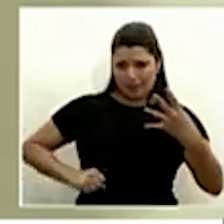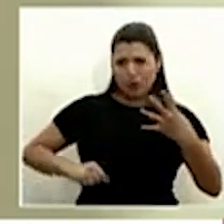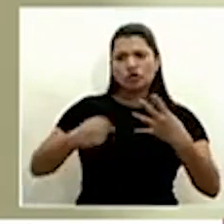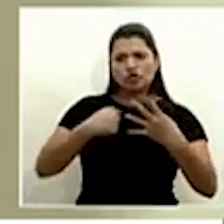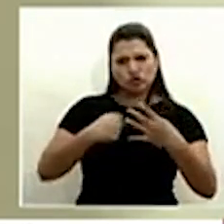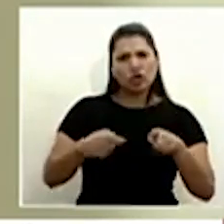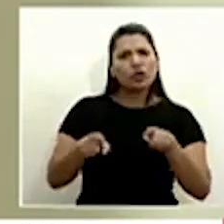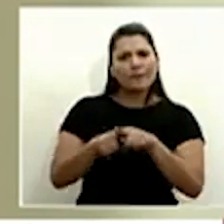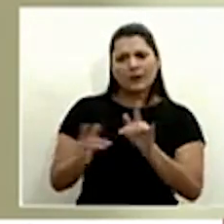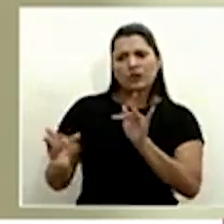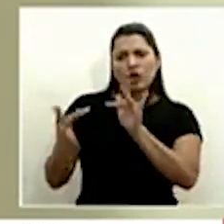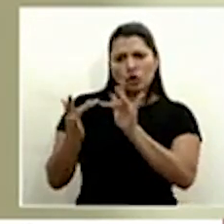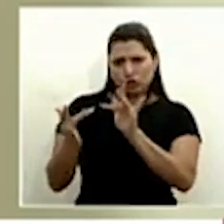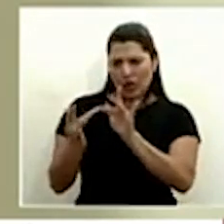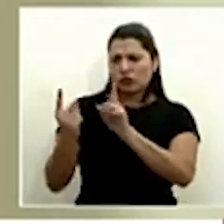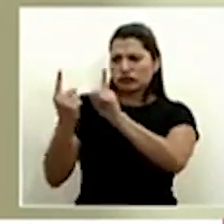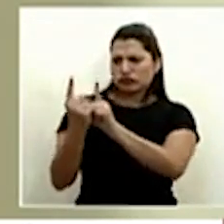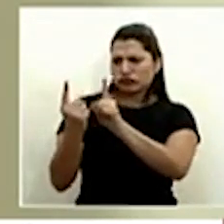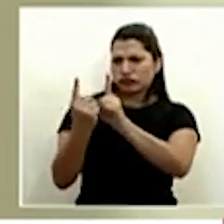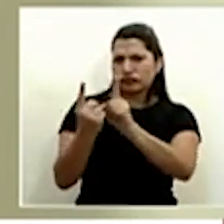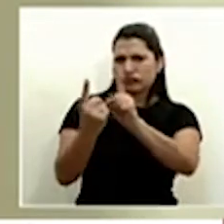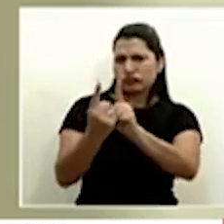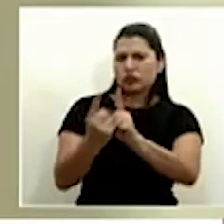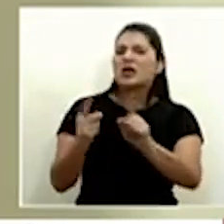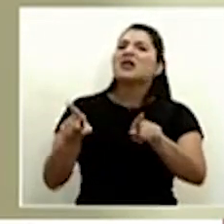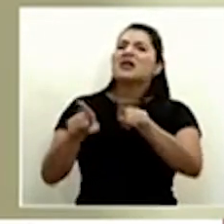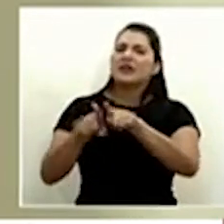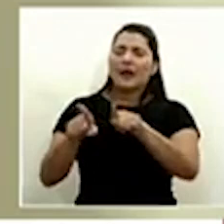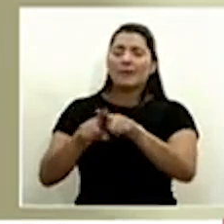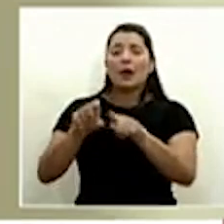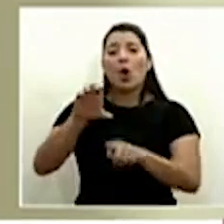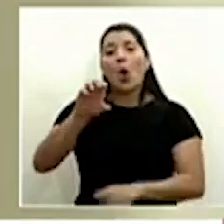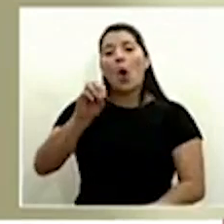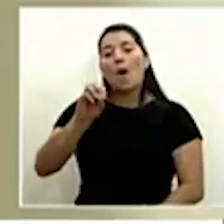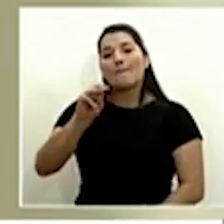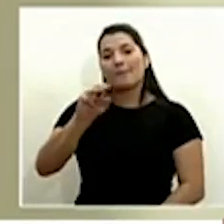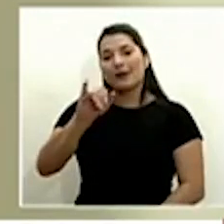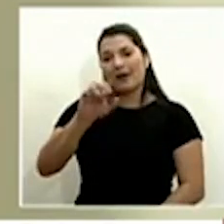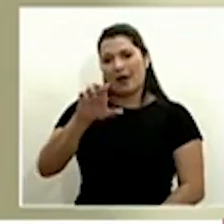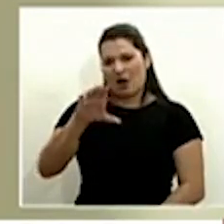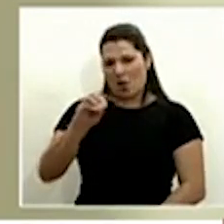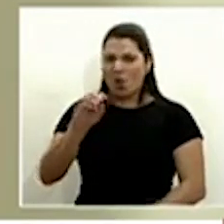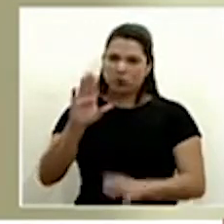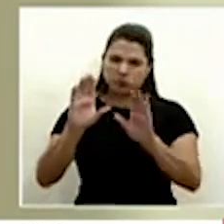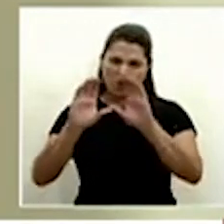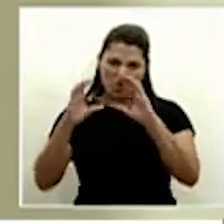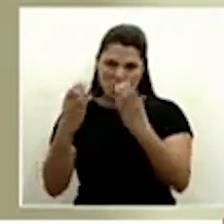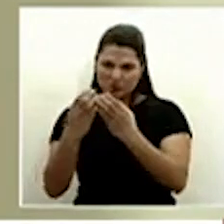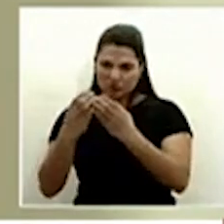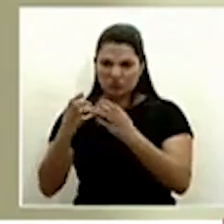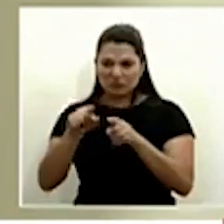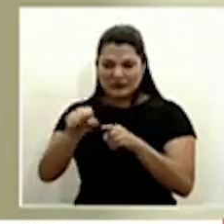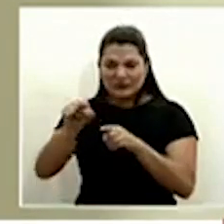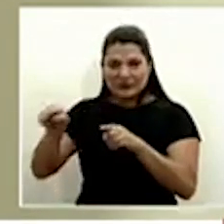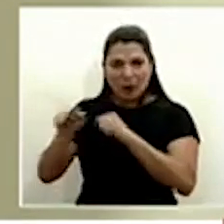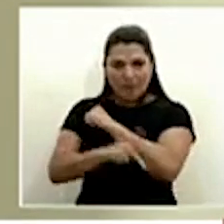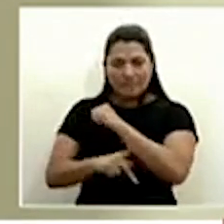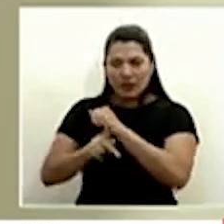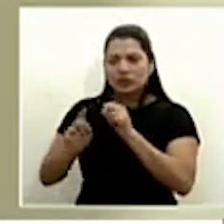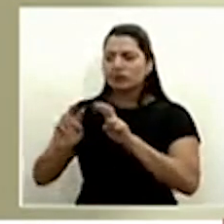sólo bilateral sino también en el seno de Comieco. La presidencia del témpore del